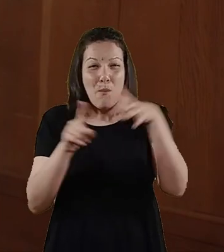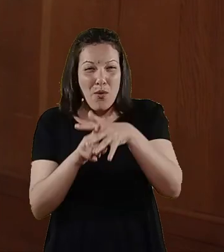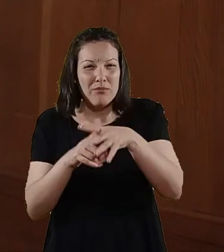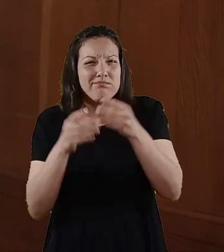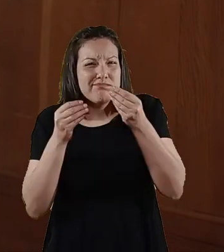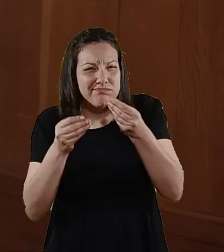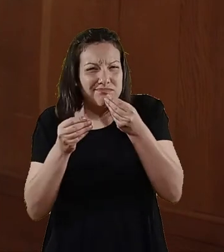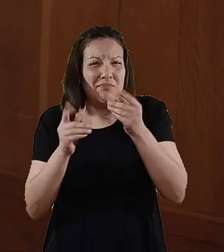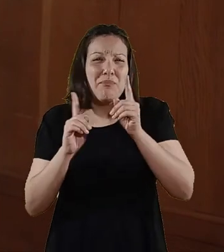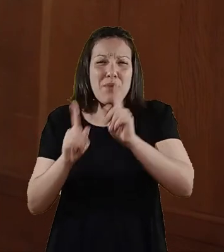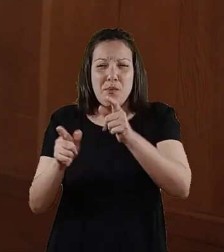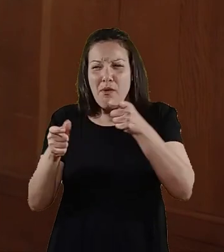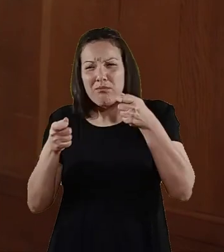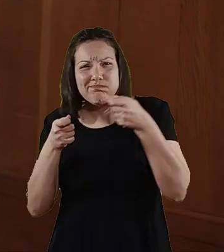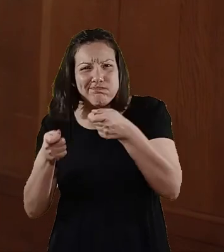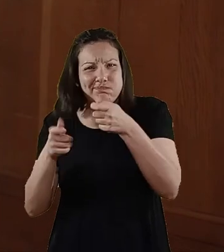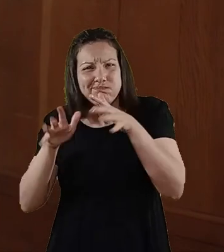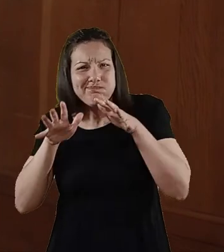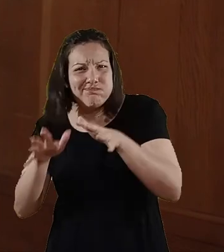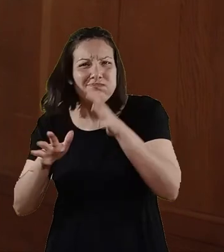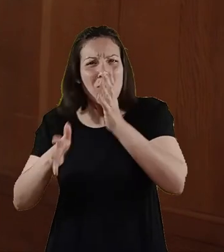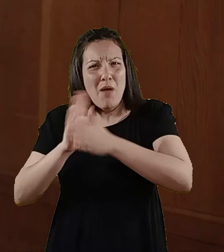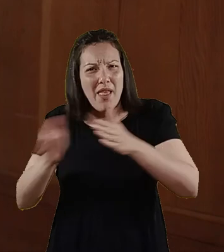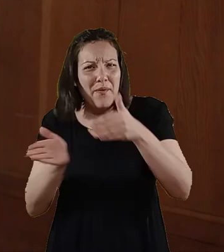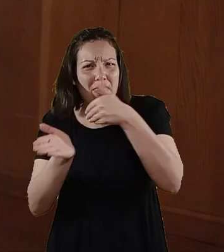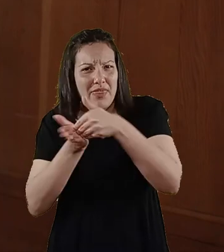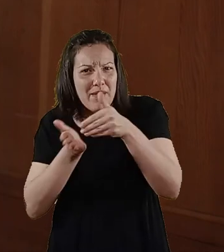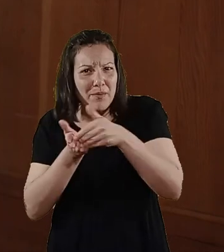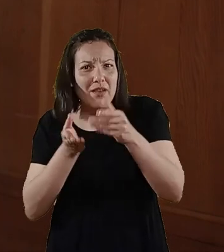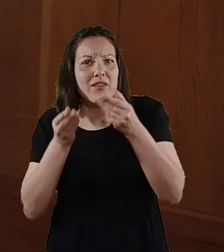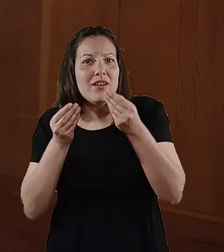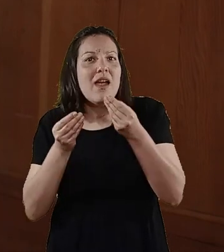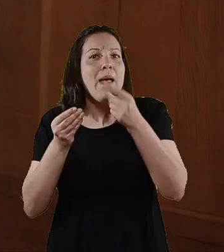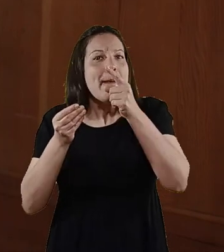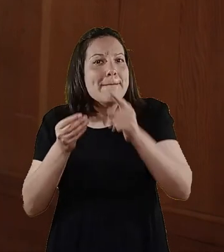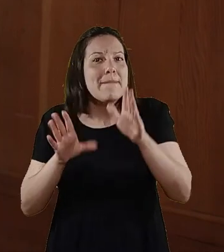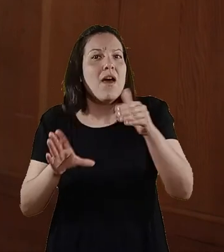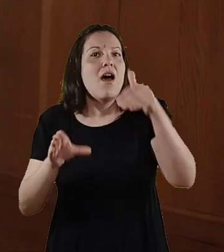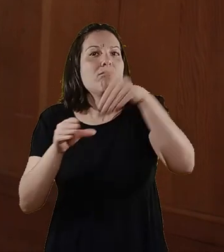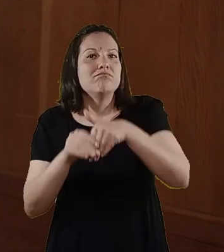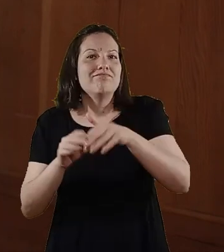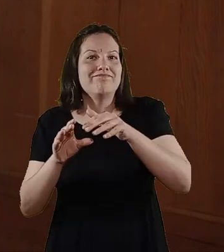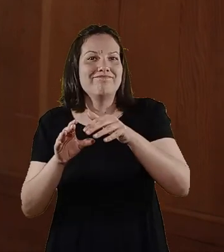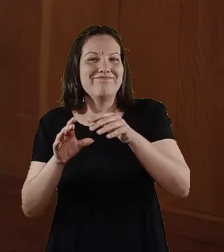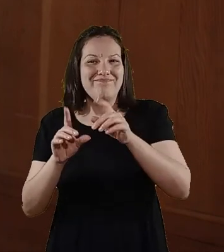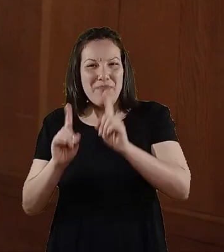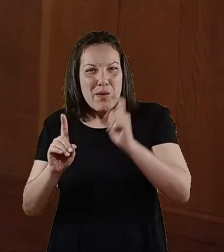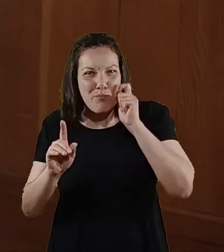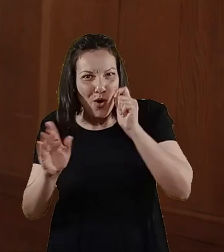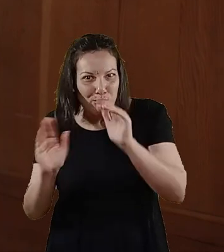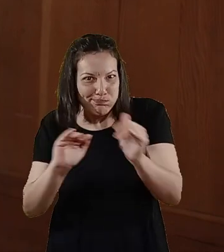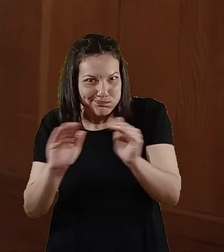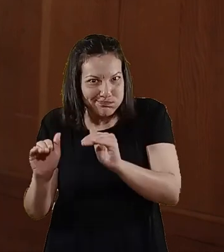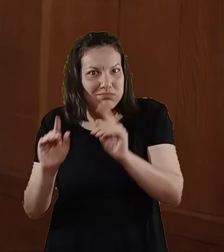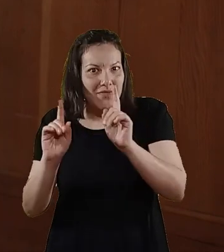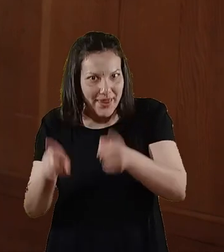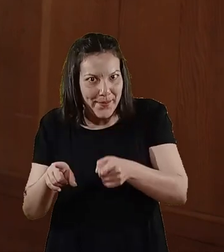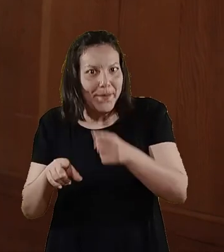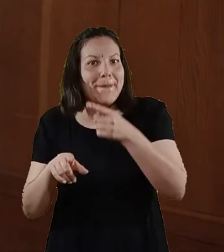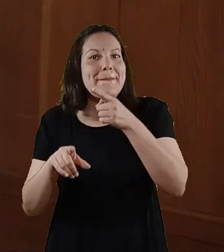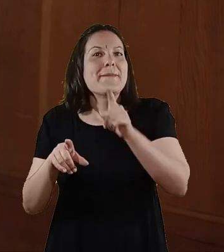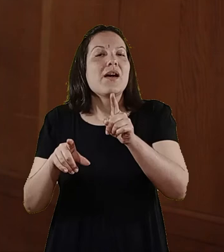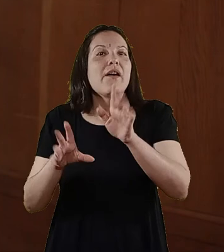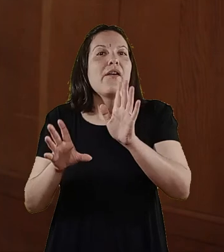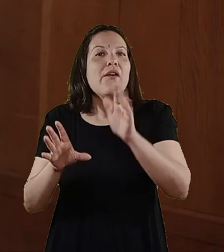es la intimidación, el acoso, el maltrato, la discriminación, pero en el mismo rango etario también,